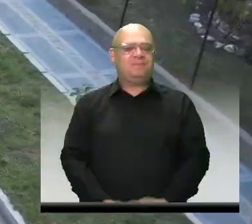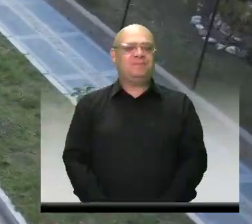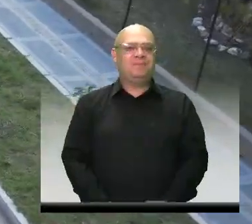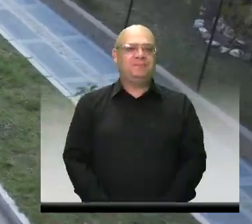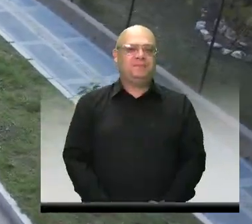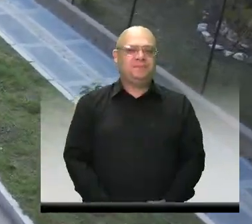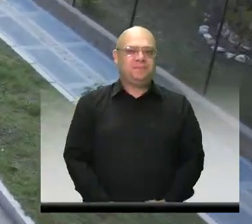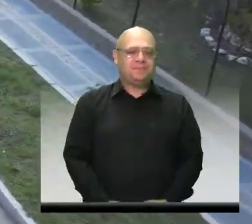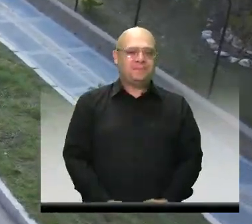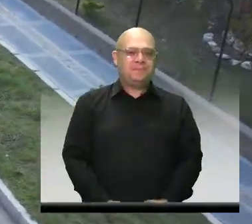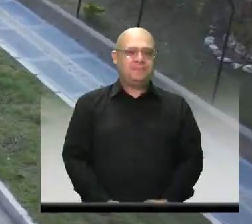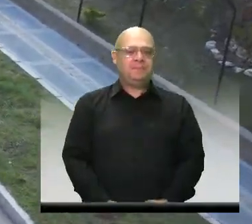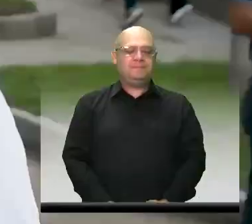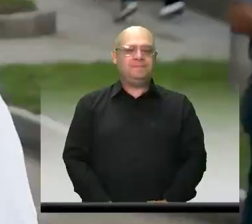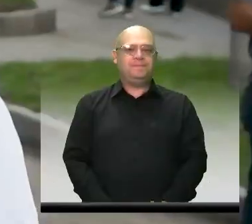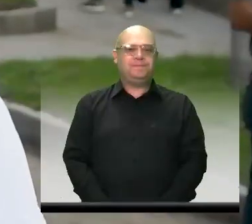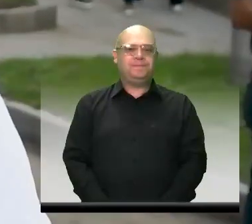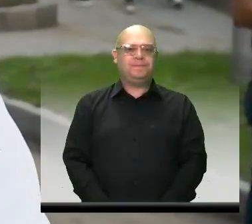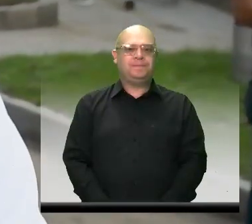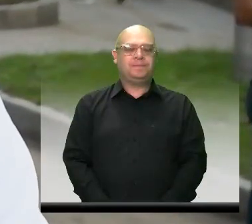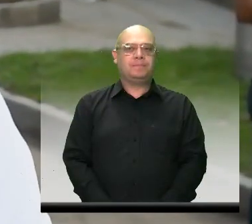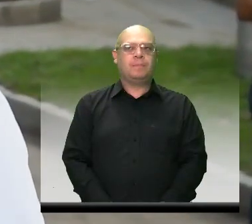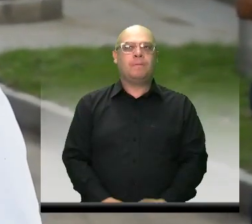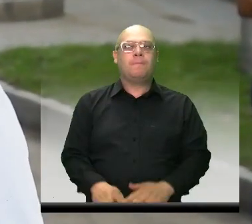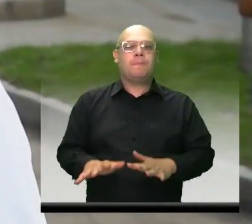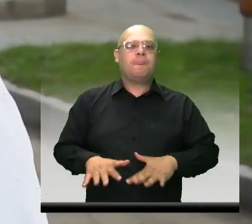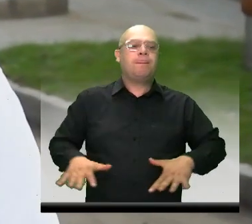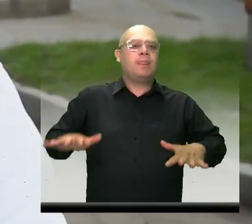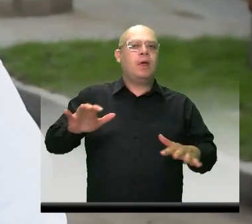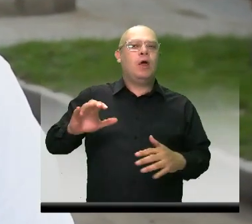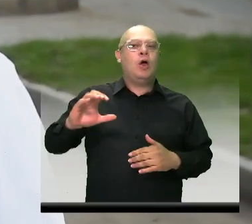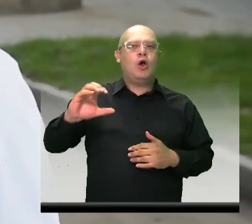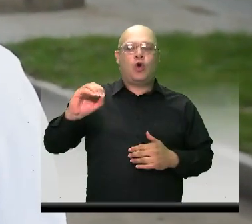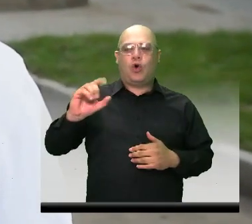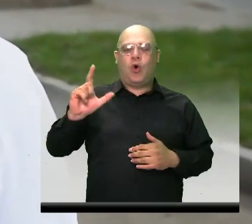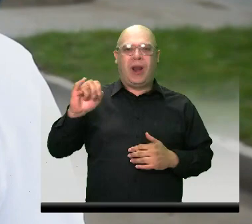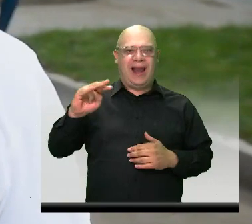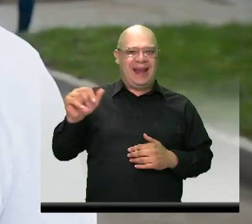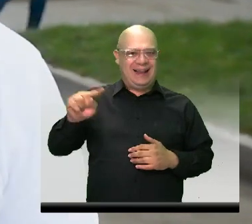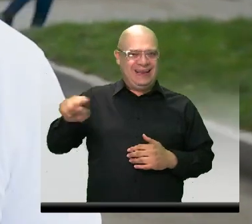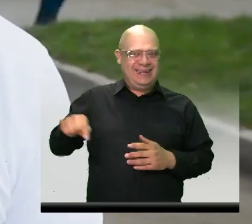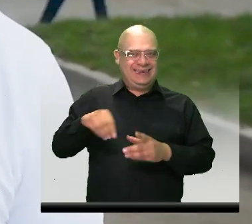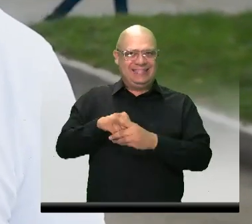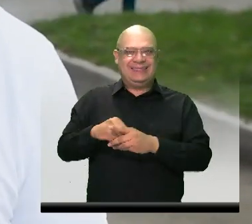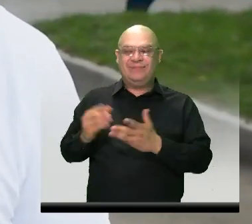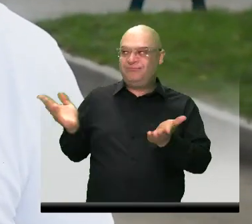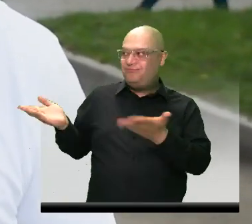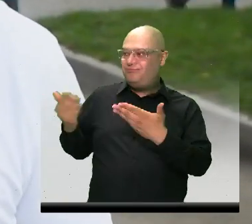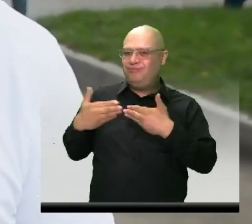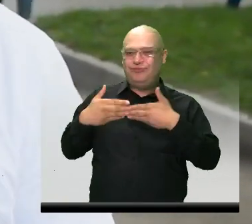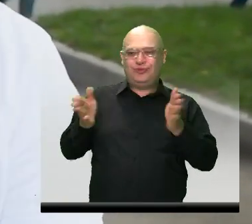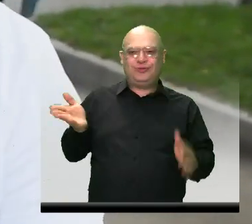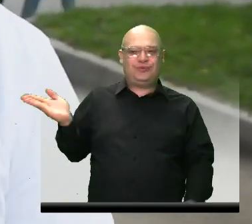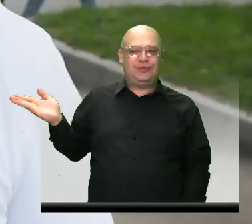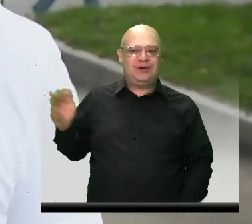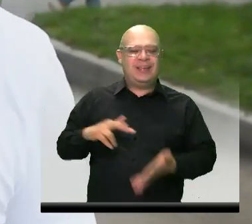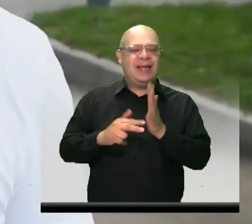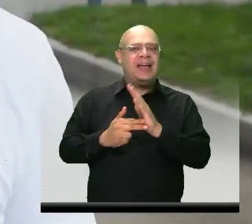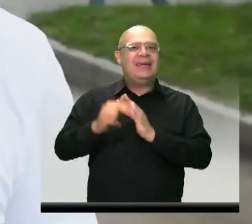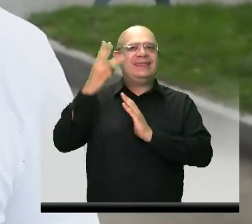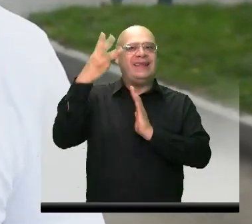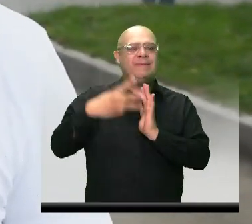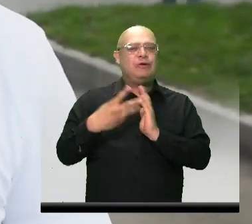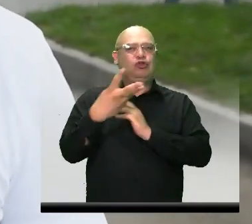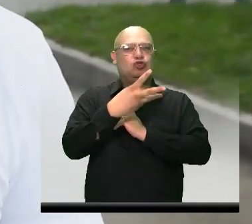Estamos aquí en el sector de Entre Colinas entregándole a la comunidad esta vía. Una obra que costó más de 3.800 millones de